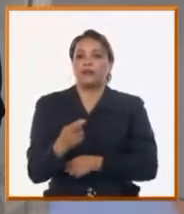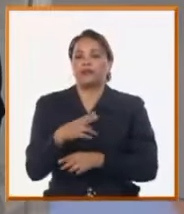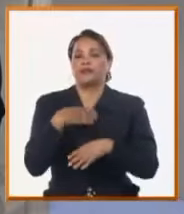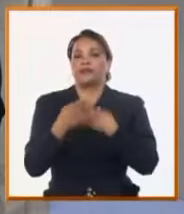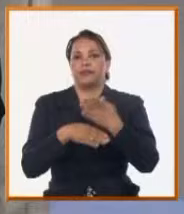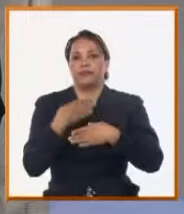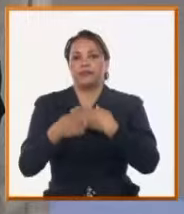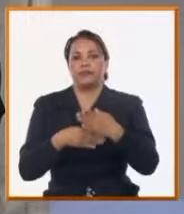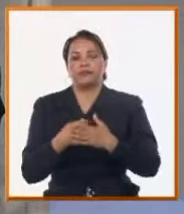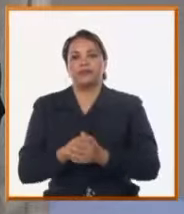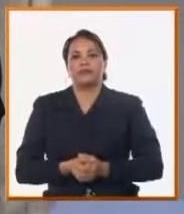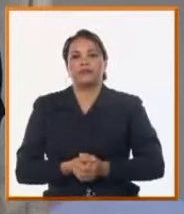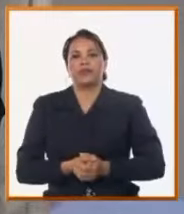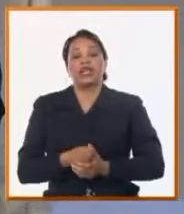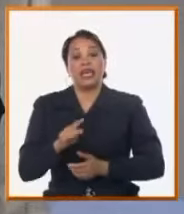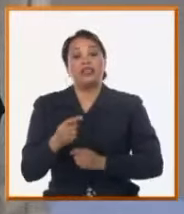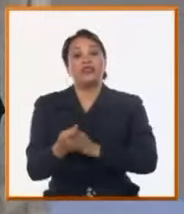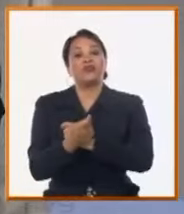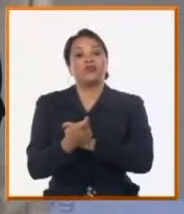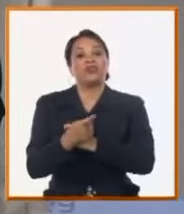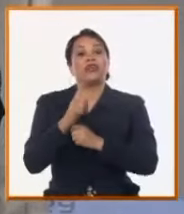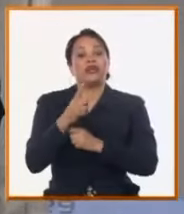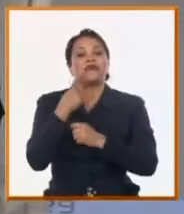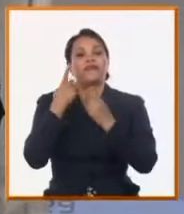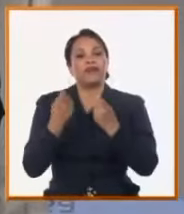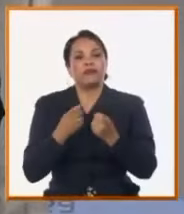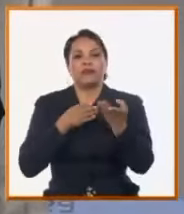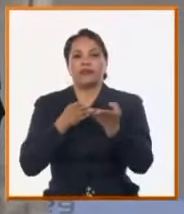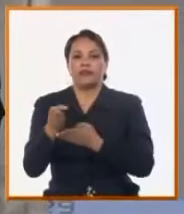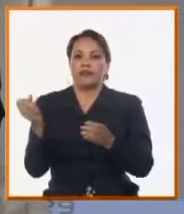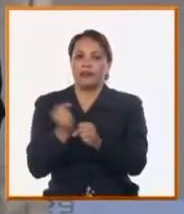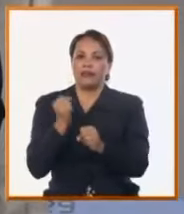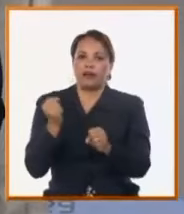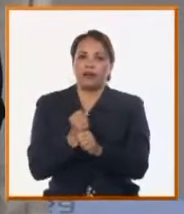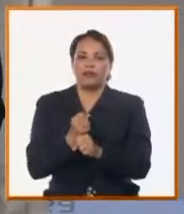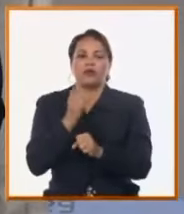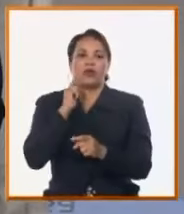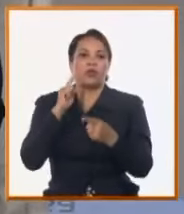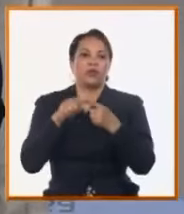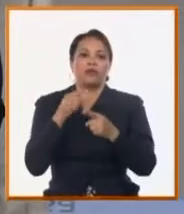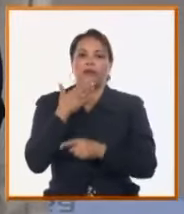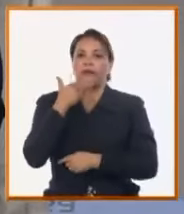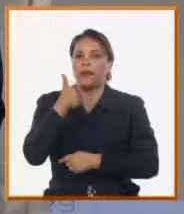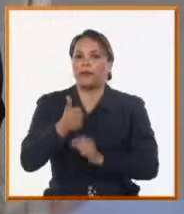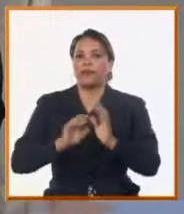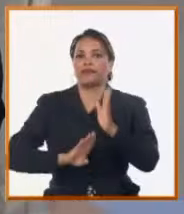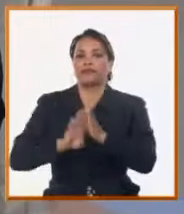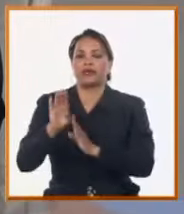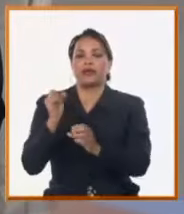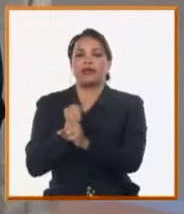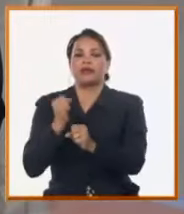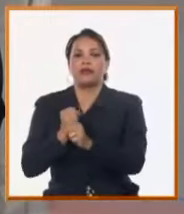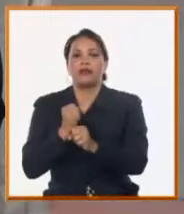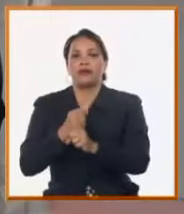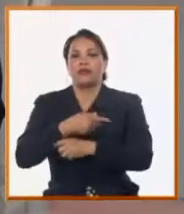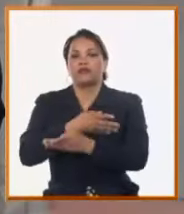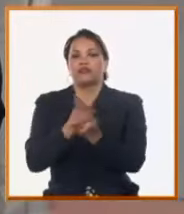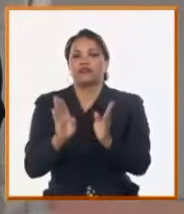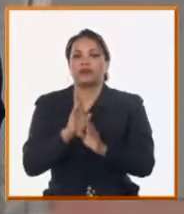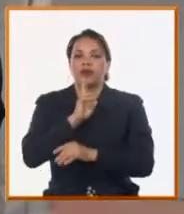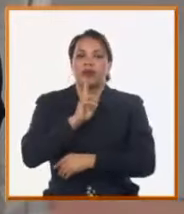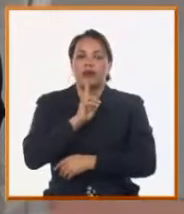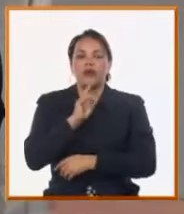nos enseñan a cuánto nos falta por hacer todavía en función de mejorar el trabajo del sistema empresarial de abasto a la llenamiento. También